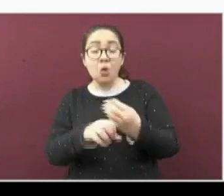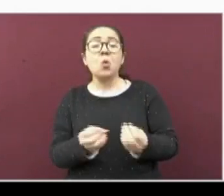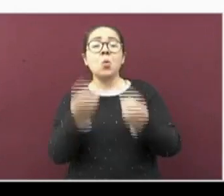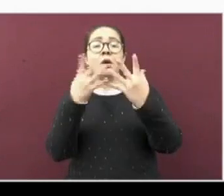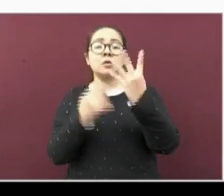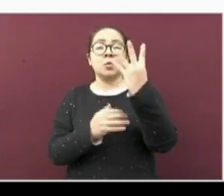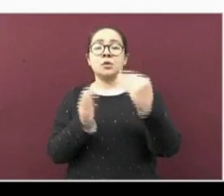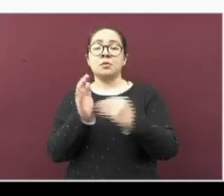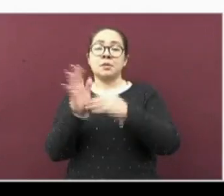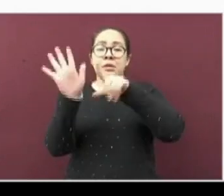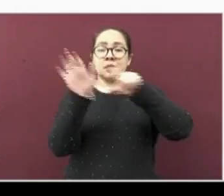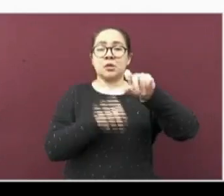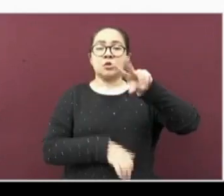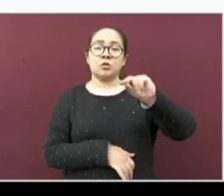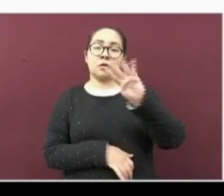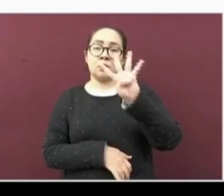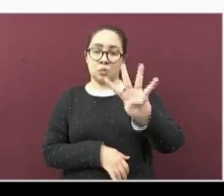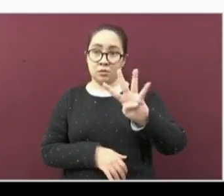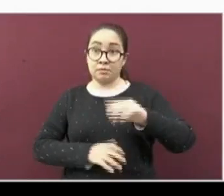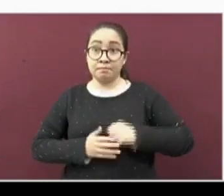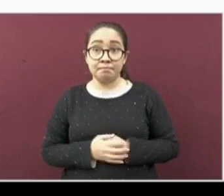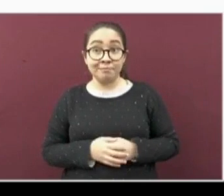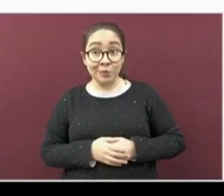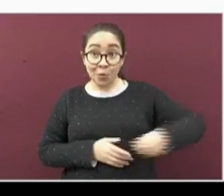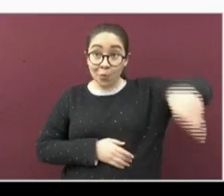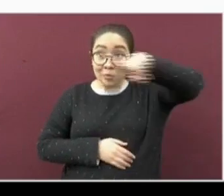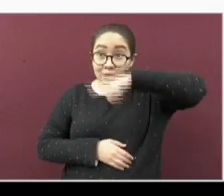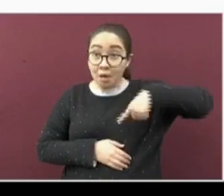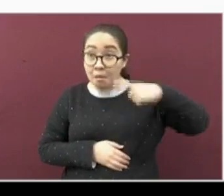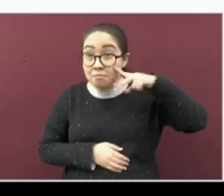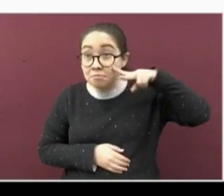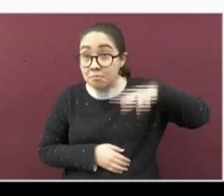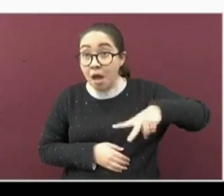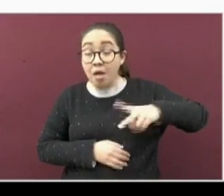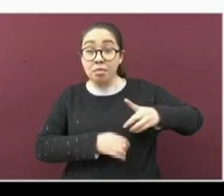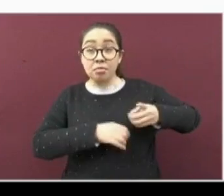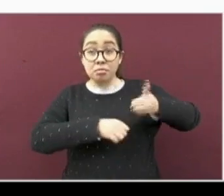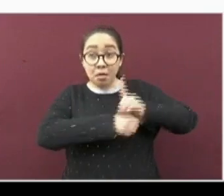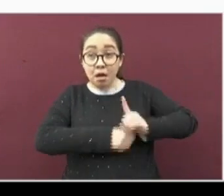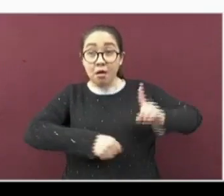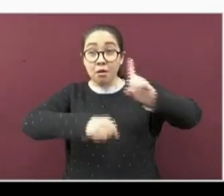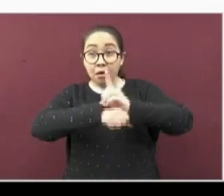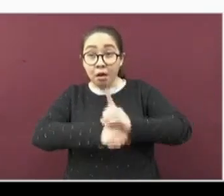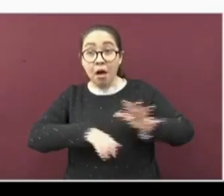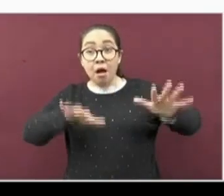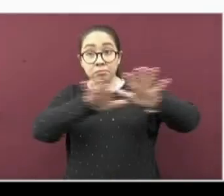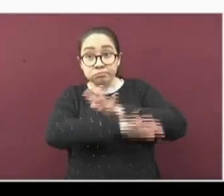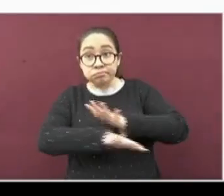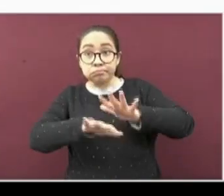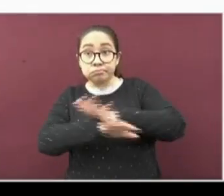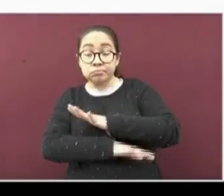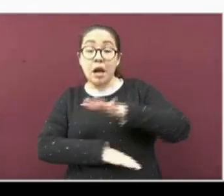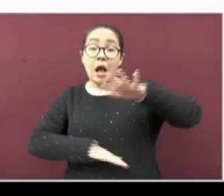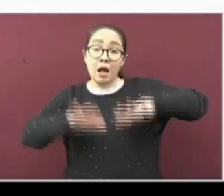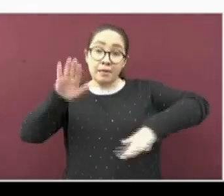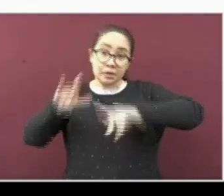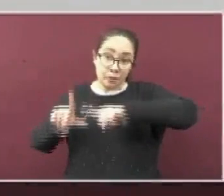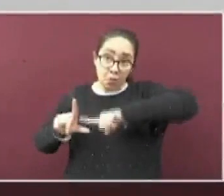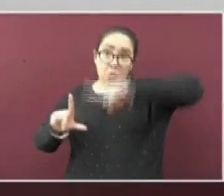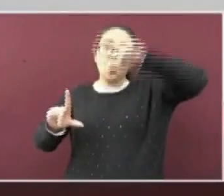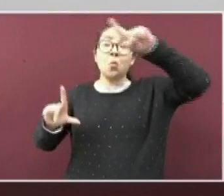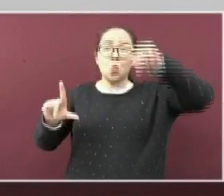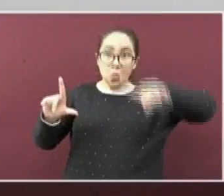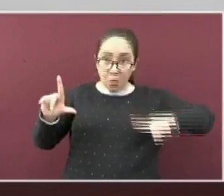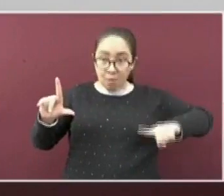4 mil 784. Como se pueden dar cuenta, este dato varía cada día y a veces se incrementa o bien disminuye.